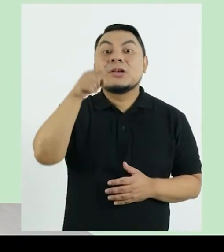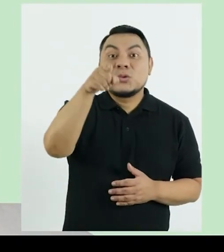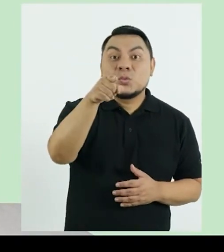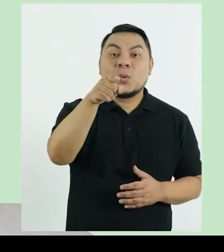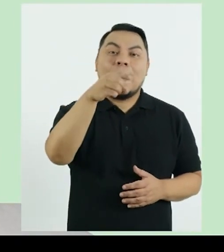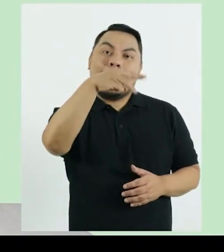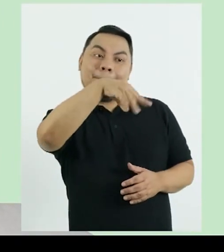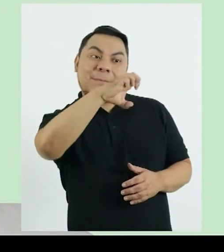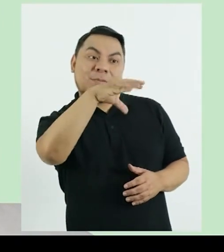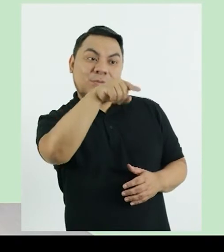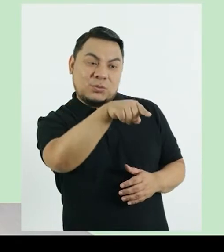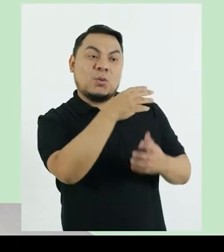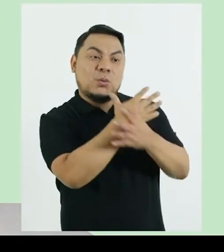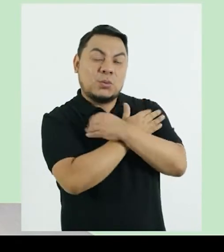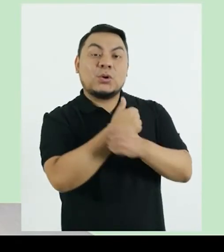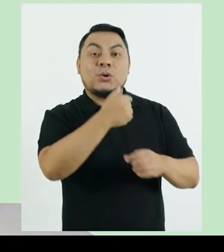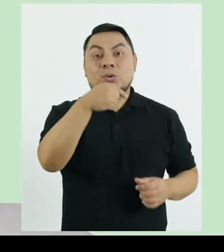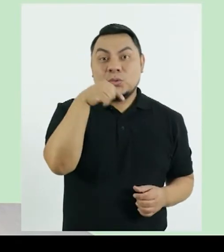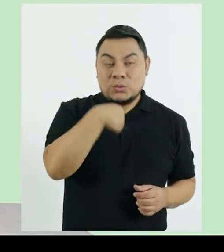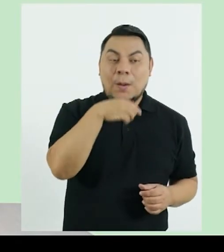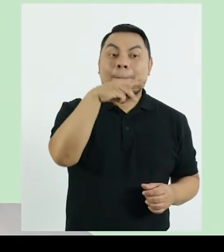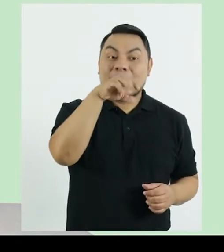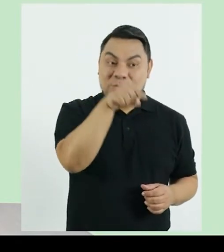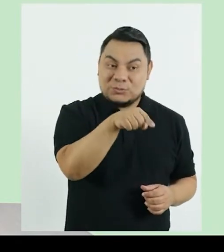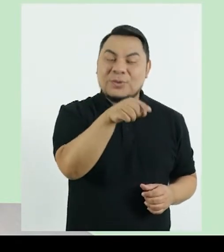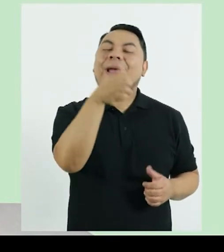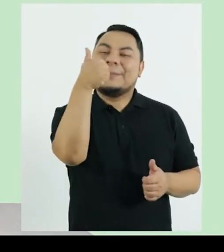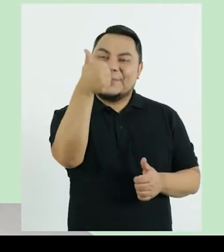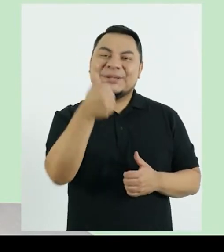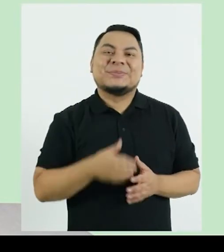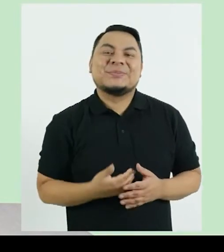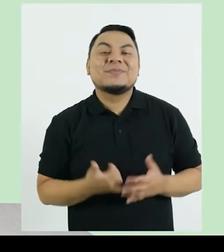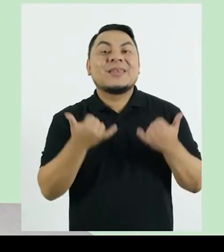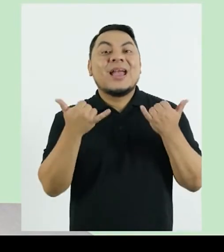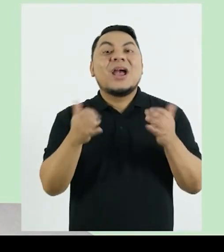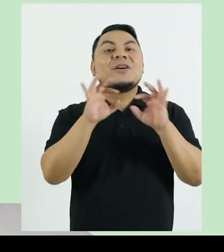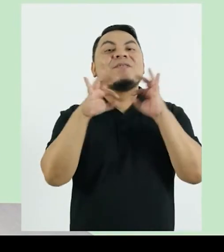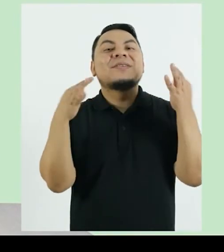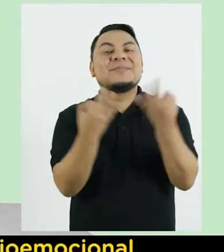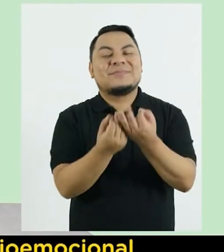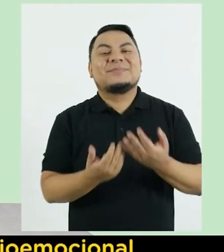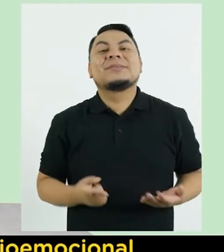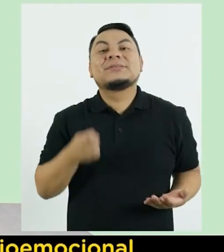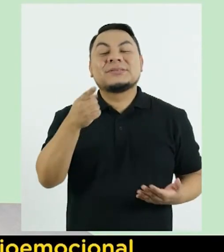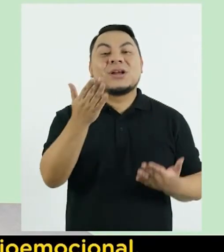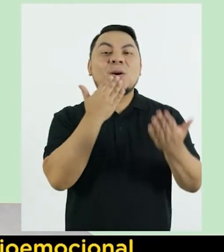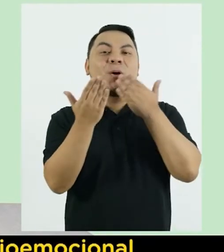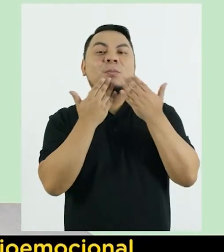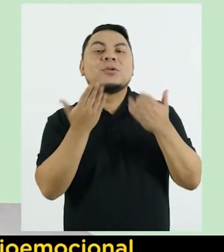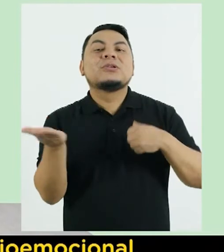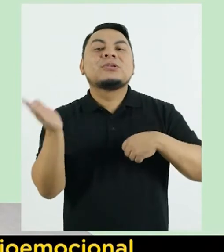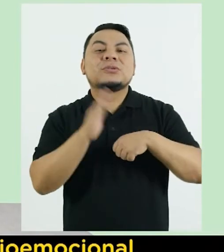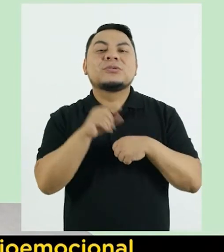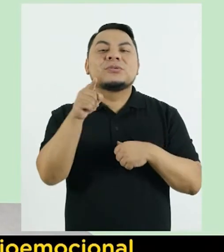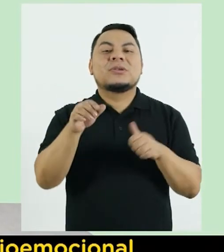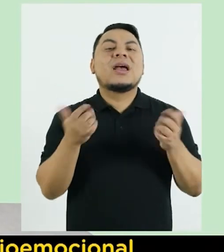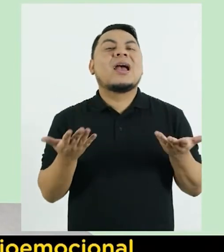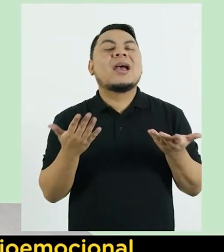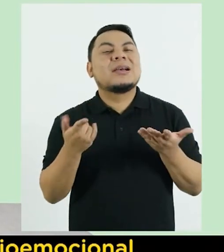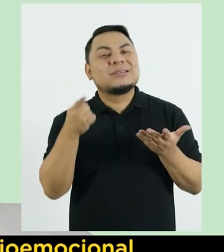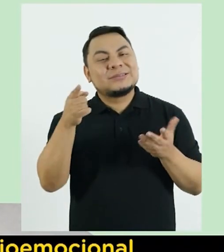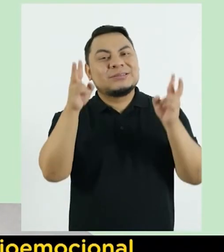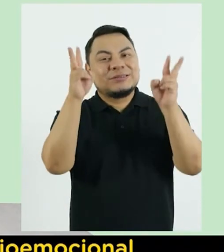Tú eres Memo Yo soy Memo Muy bien Ahora familias Les